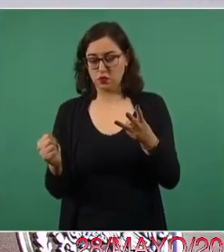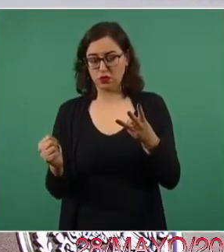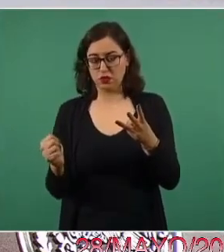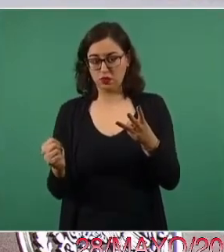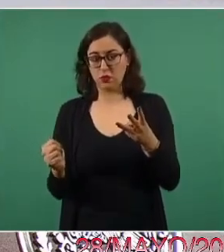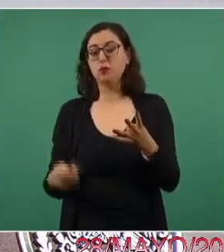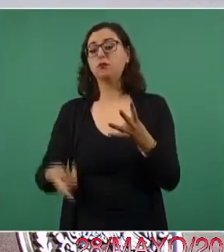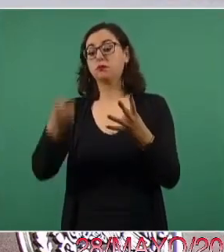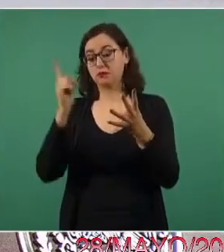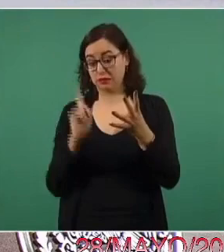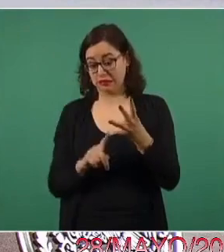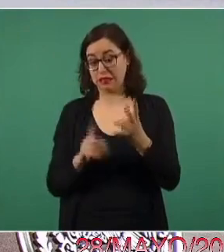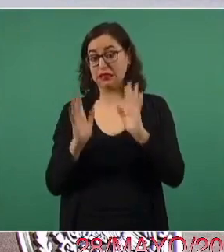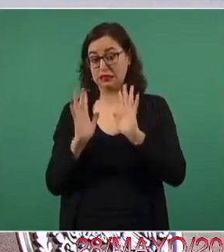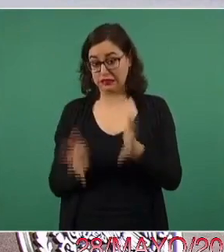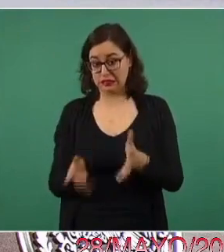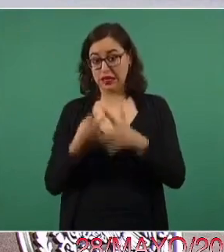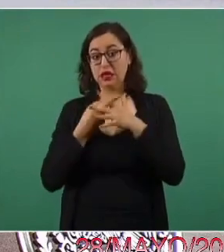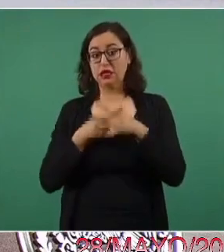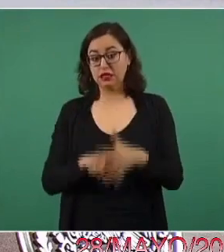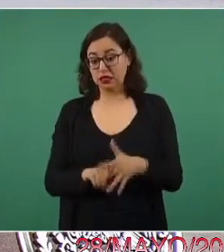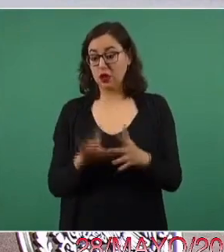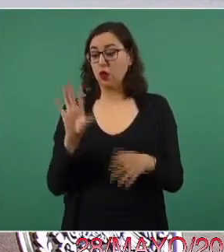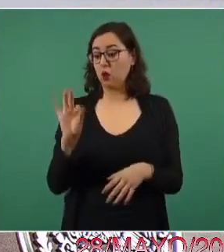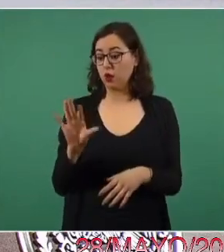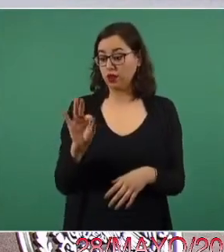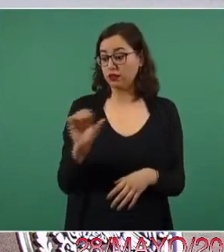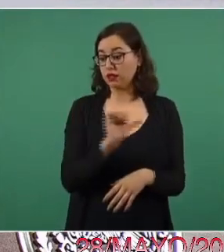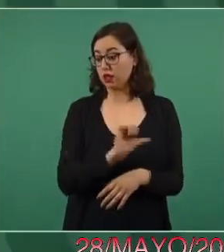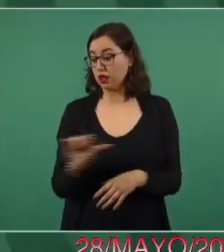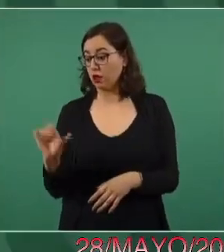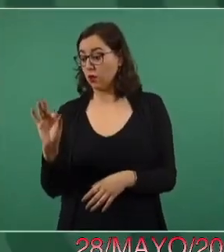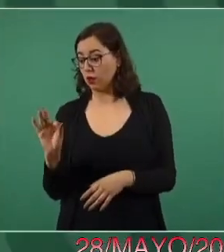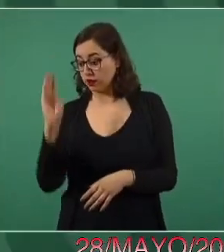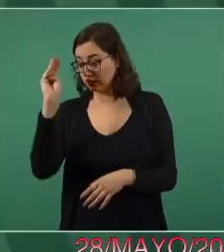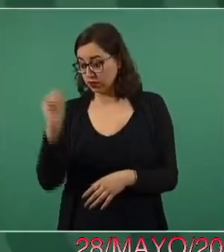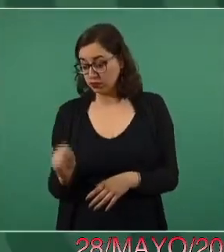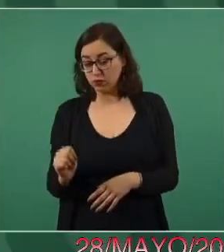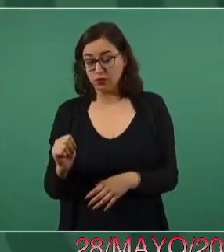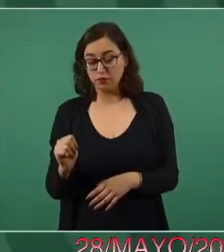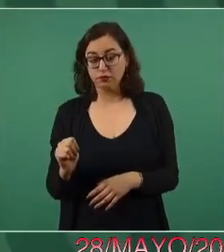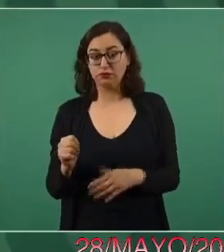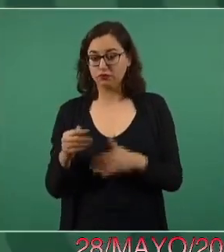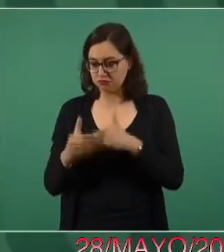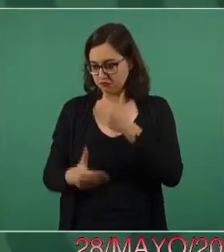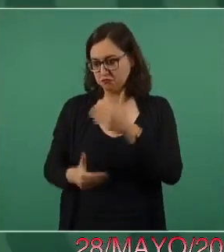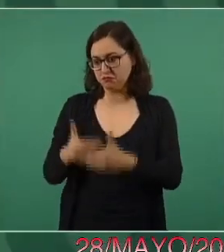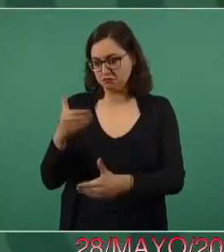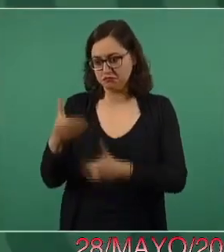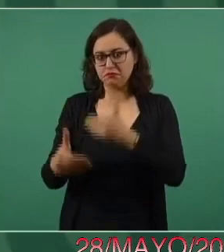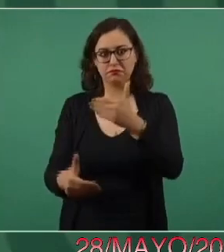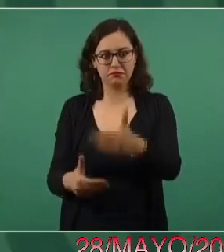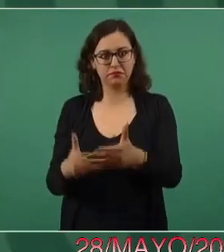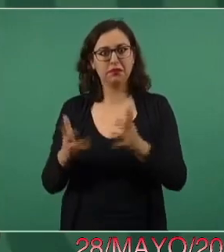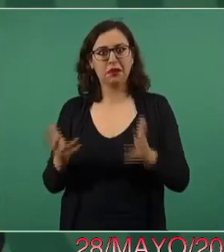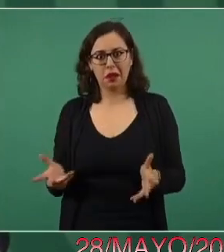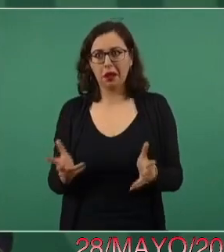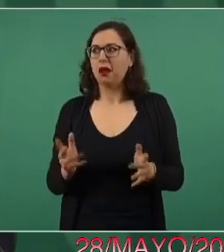ya vamos a iniciar de 40 a 49, pues vamos con cuidado,